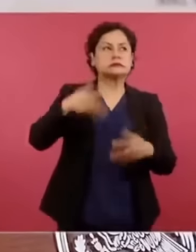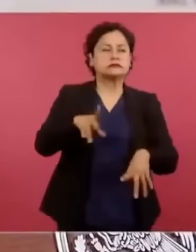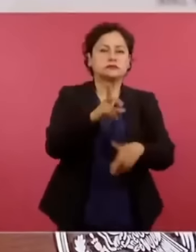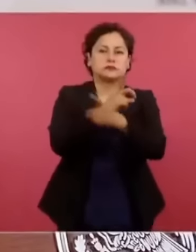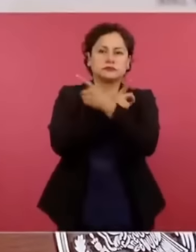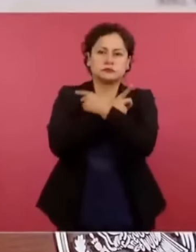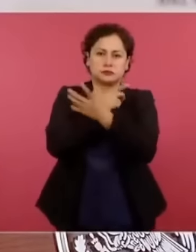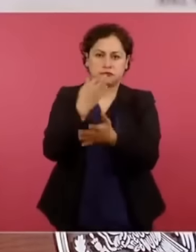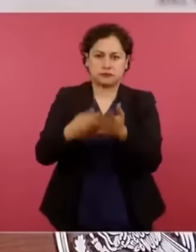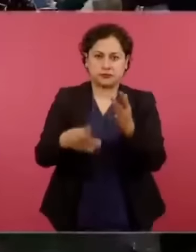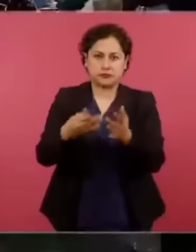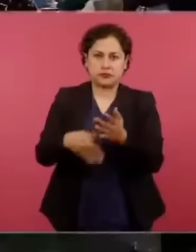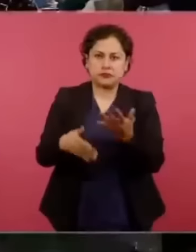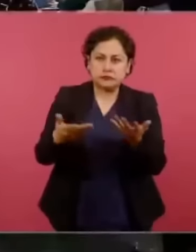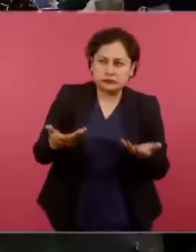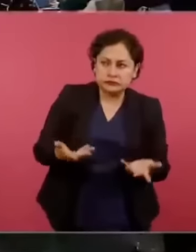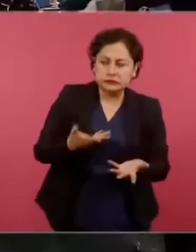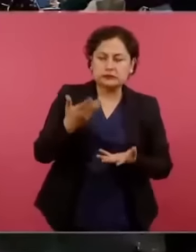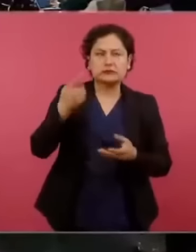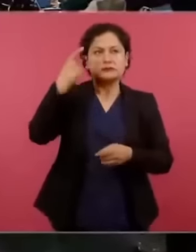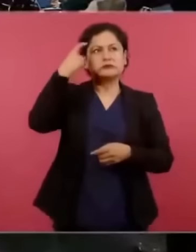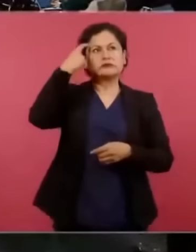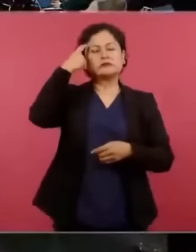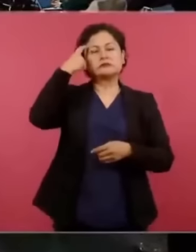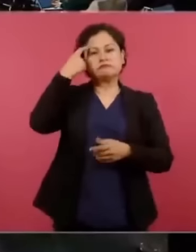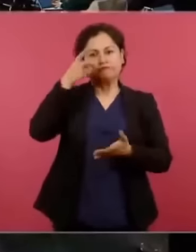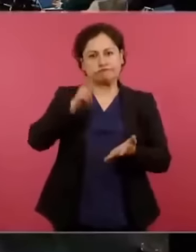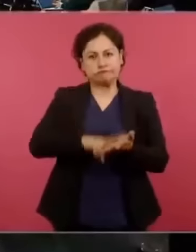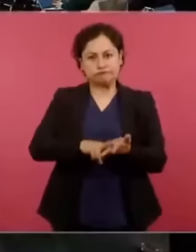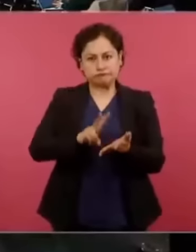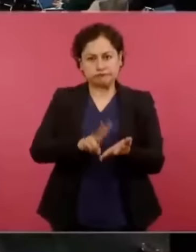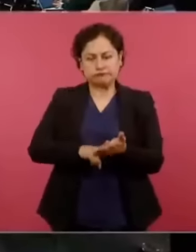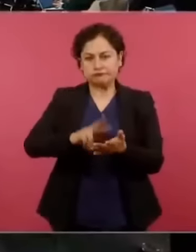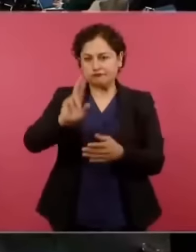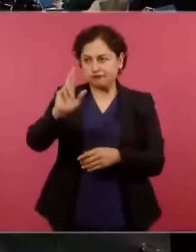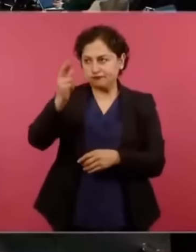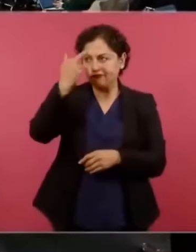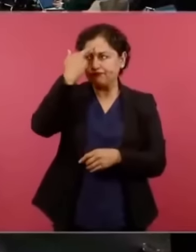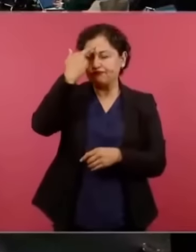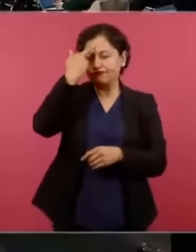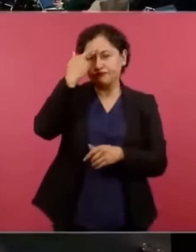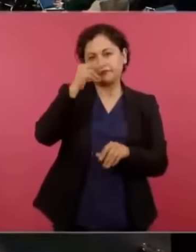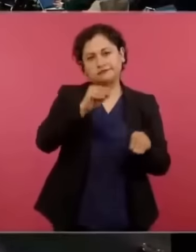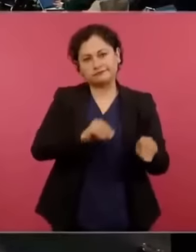los